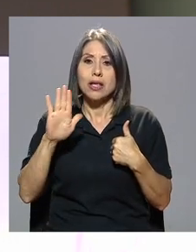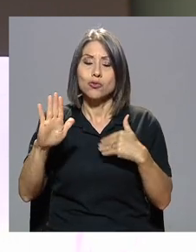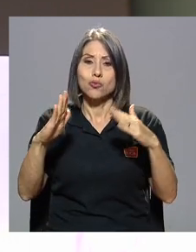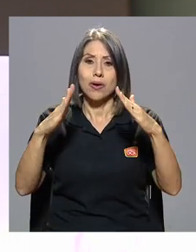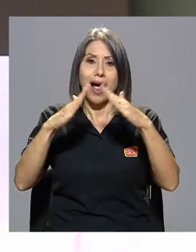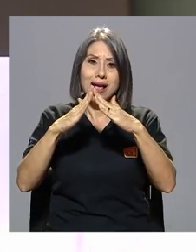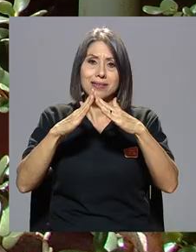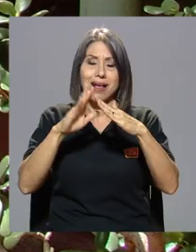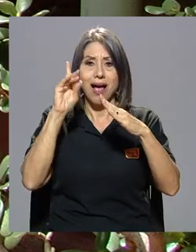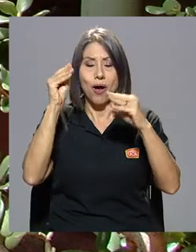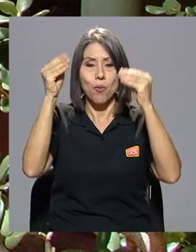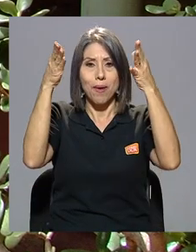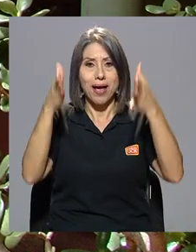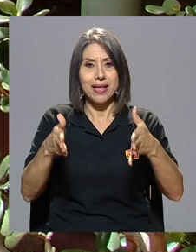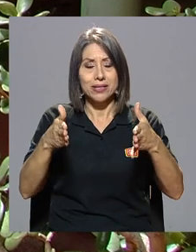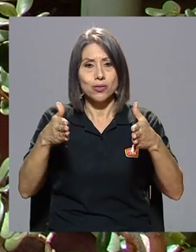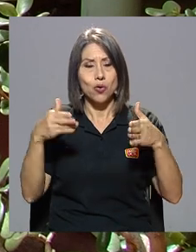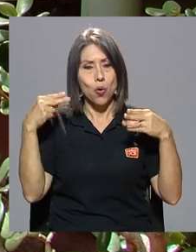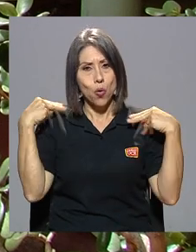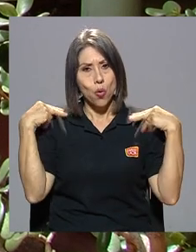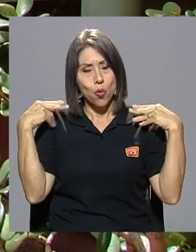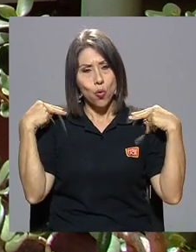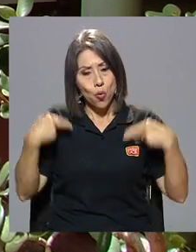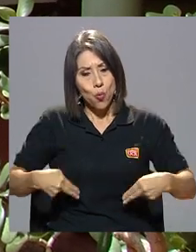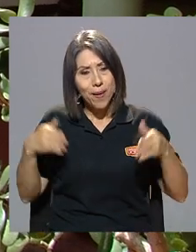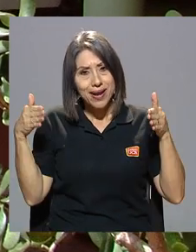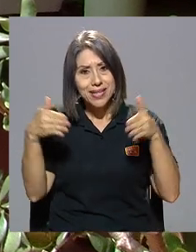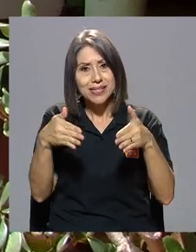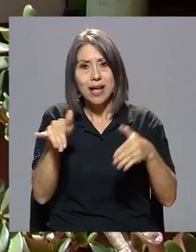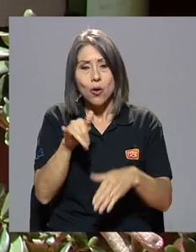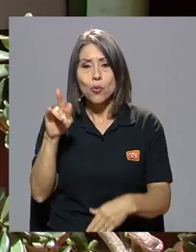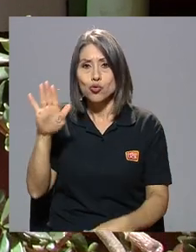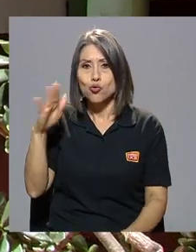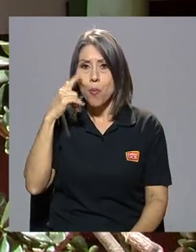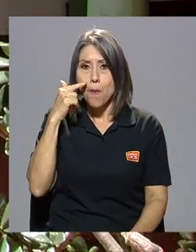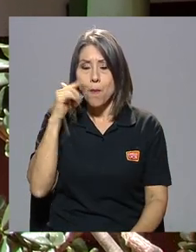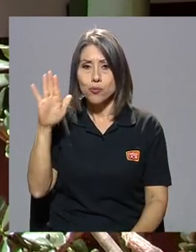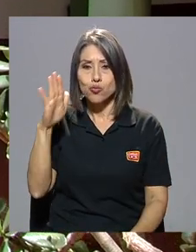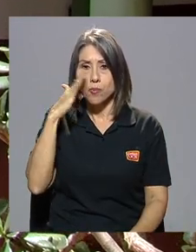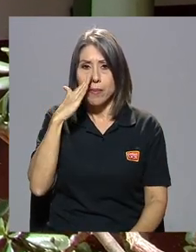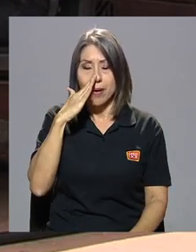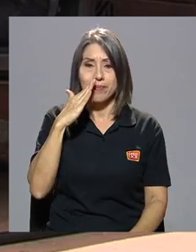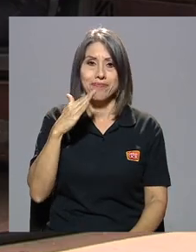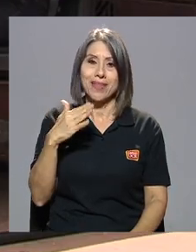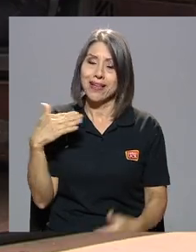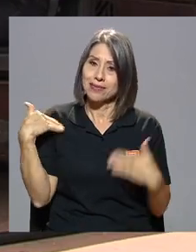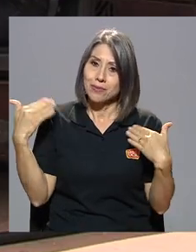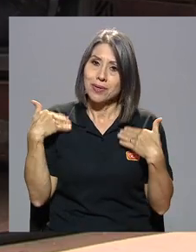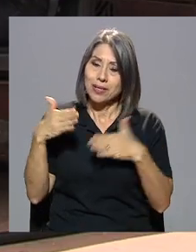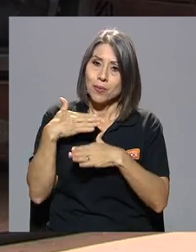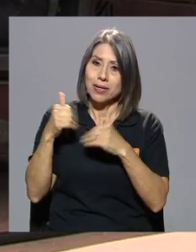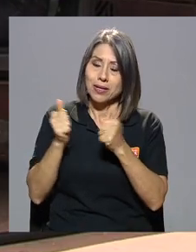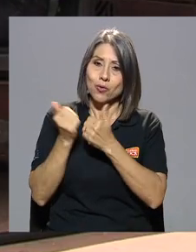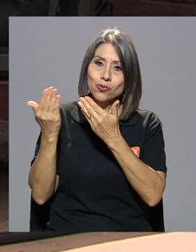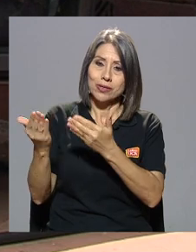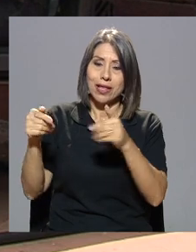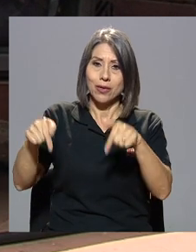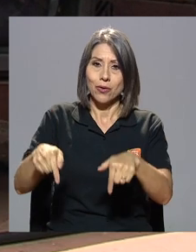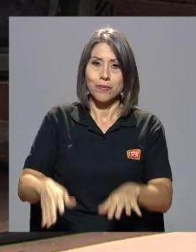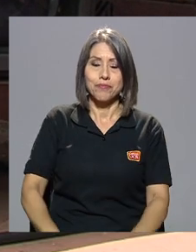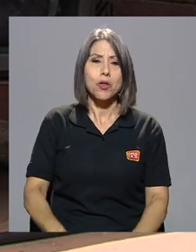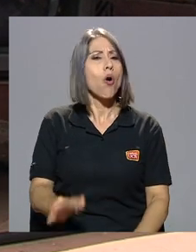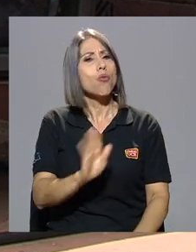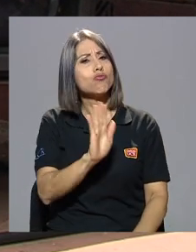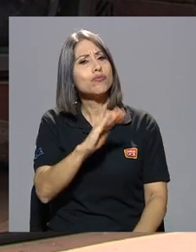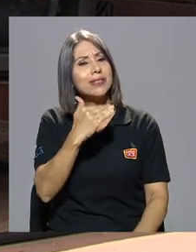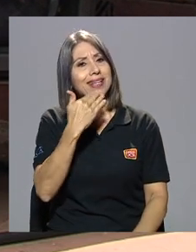en su casa a un maestro humanista como su padre y su madre ha sido un placer compartir con usted el día de